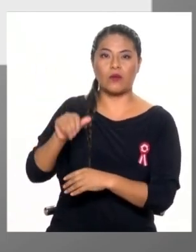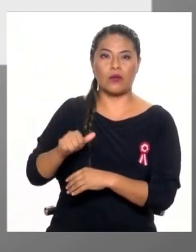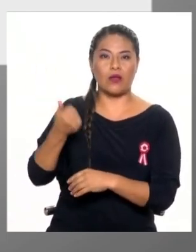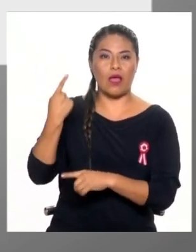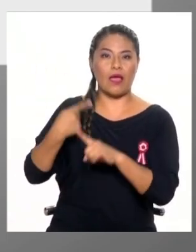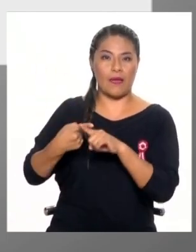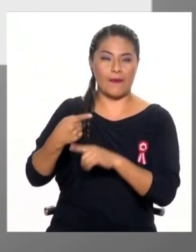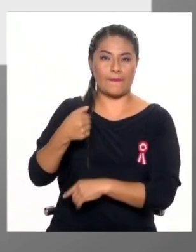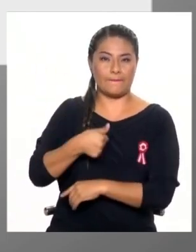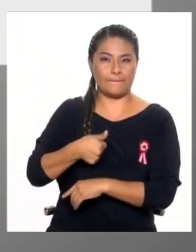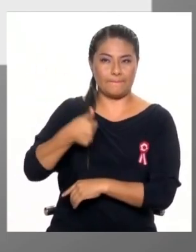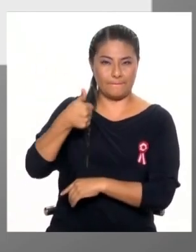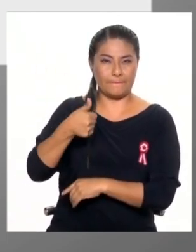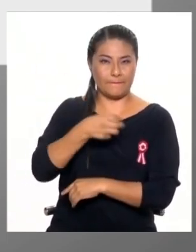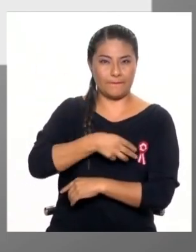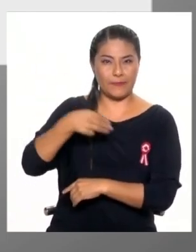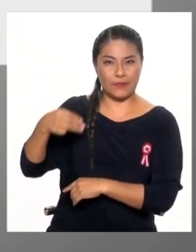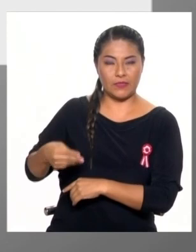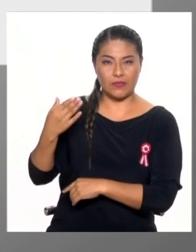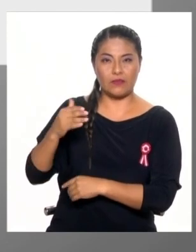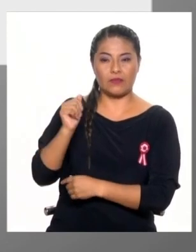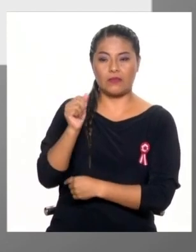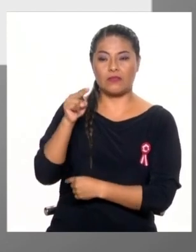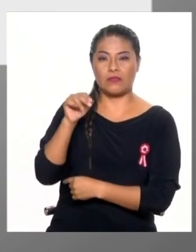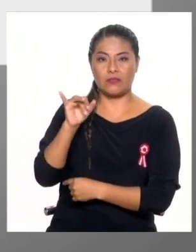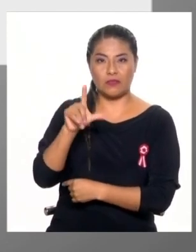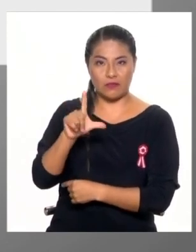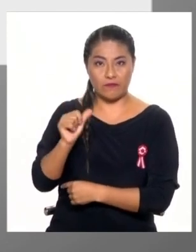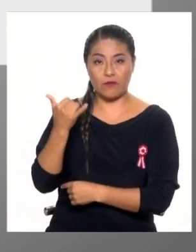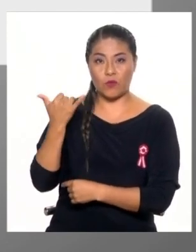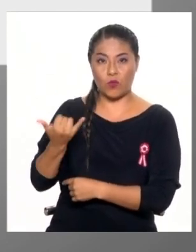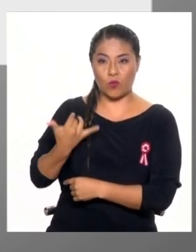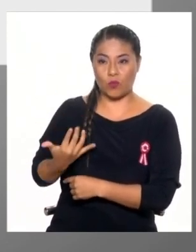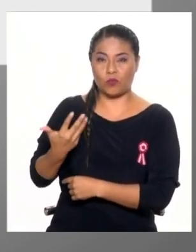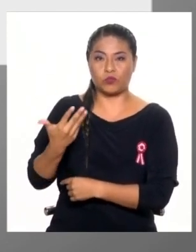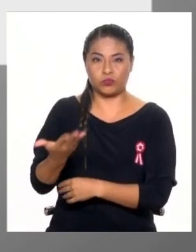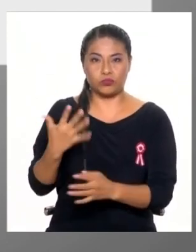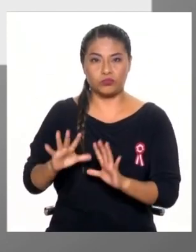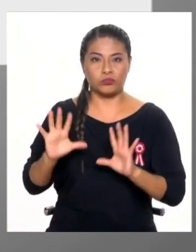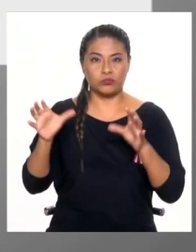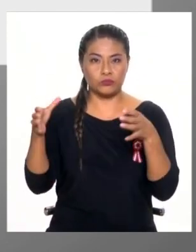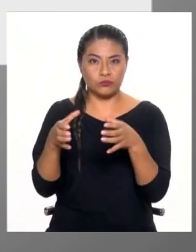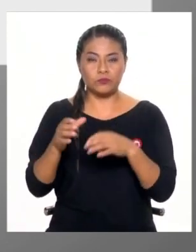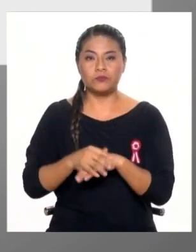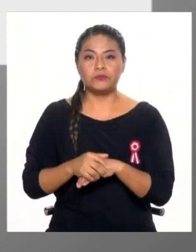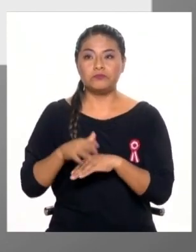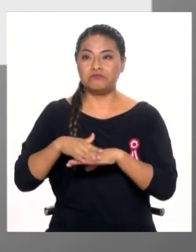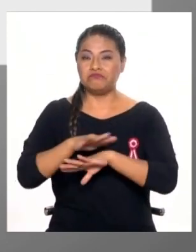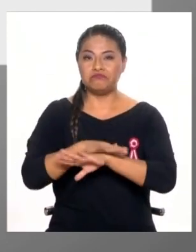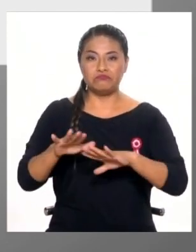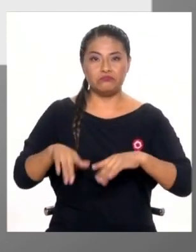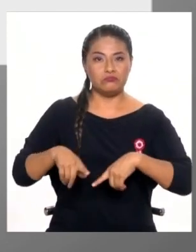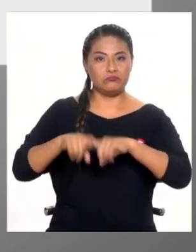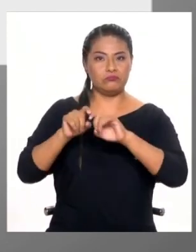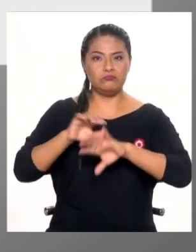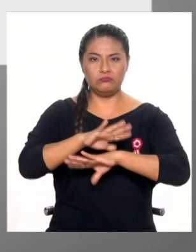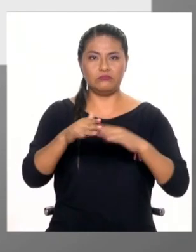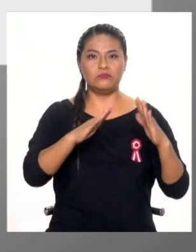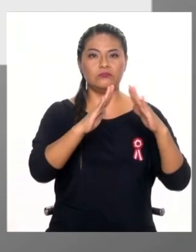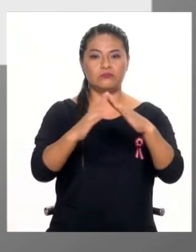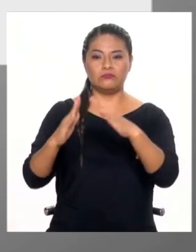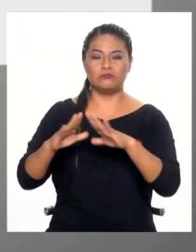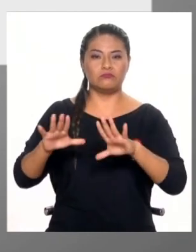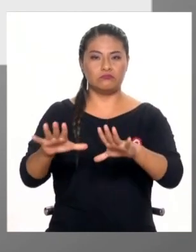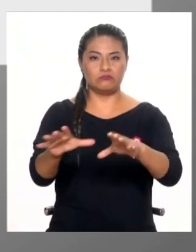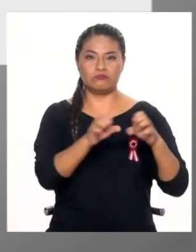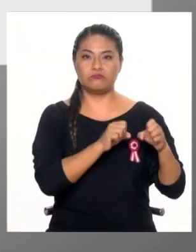Aníbal Torres, hoy el procurador general del Estado pidió el congelamiento y el embargo de los bienes,